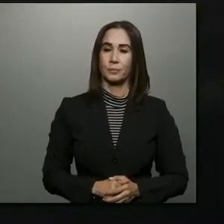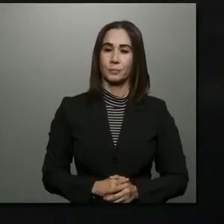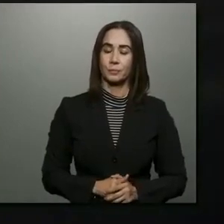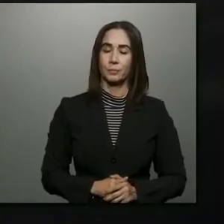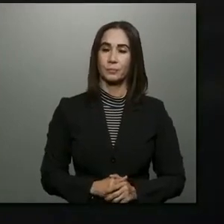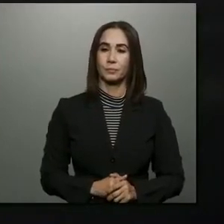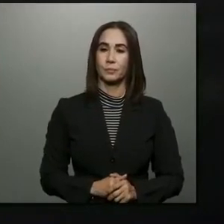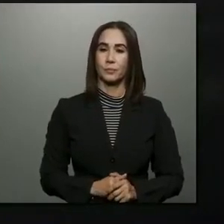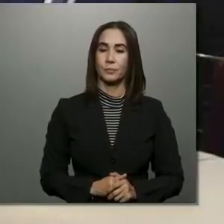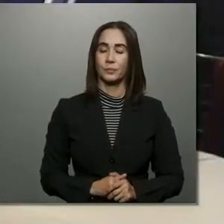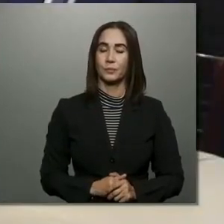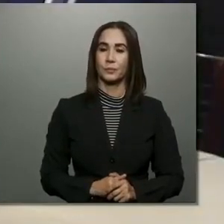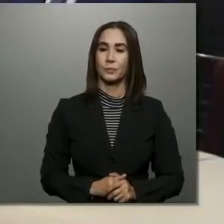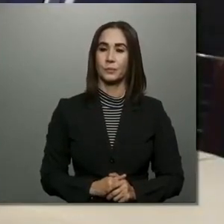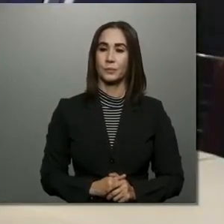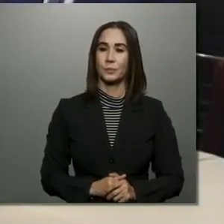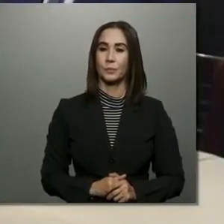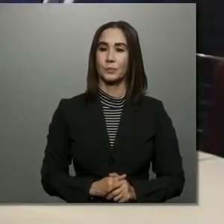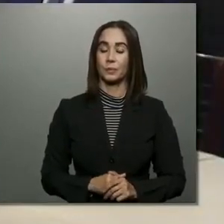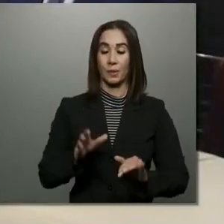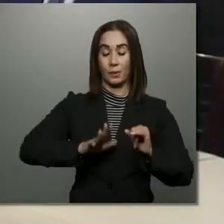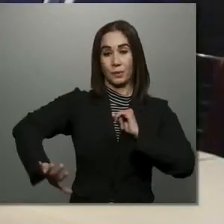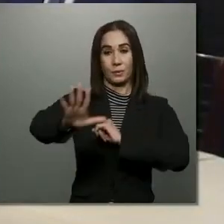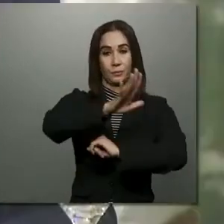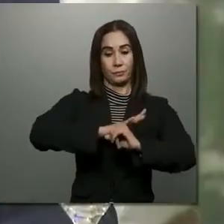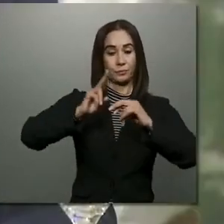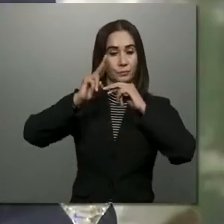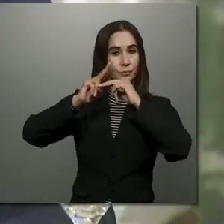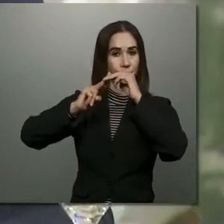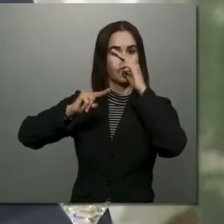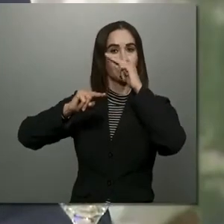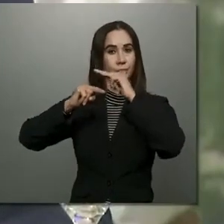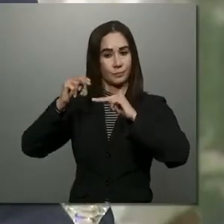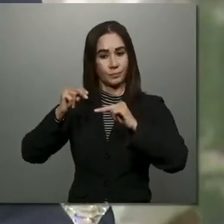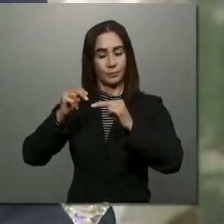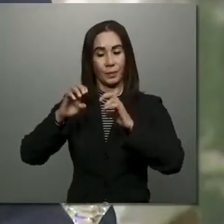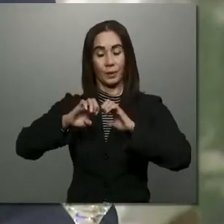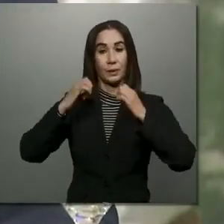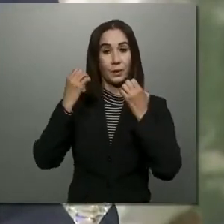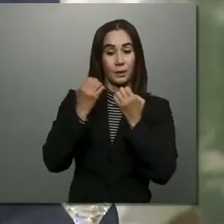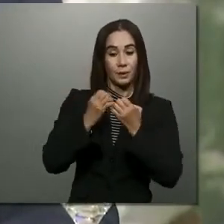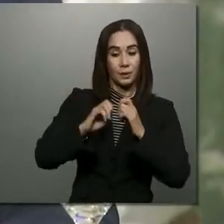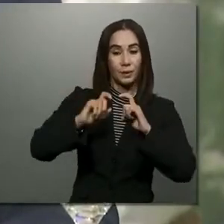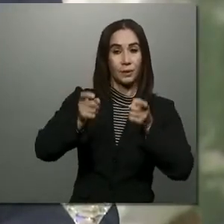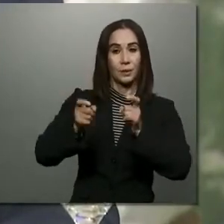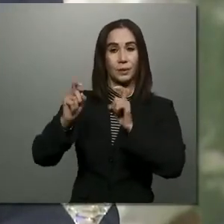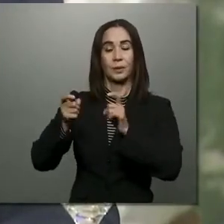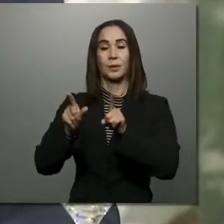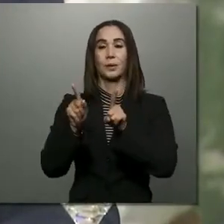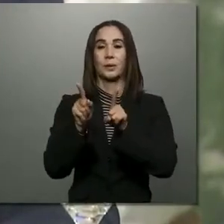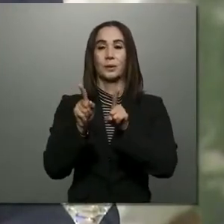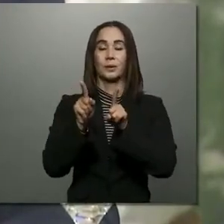Esto abarca las infraestructuras, el equipamiento, así como lo